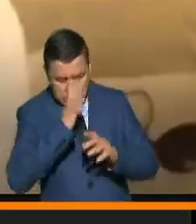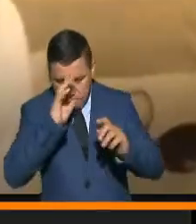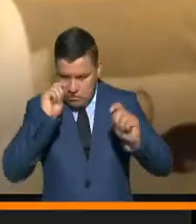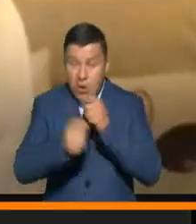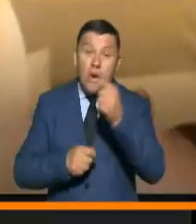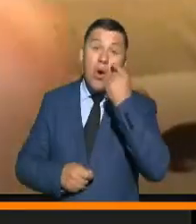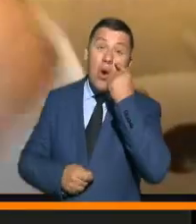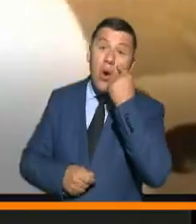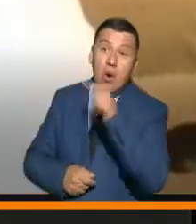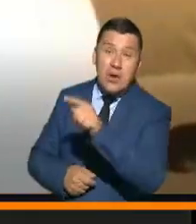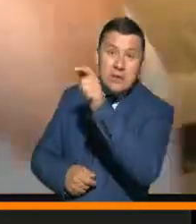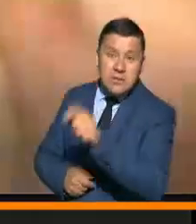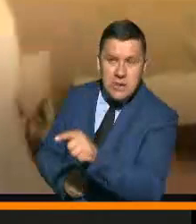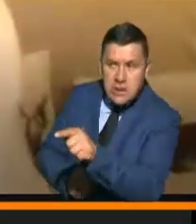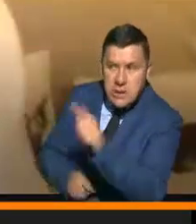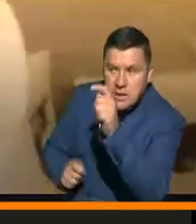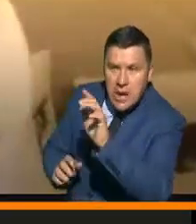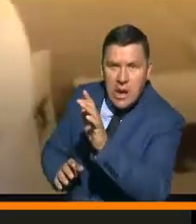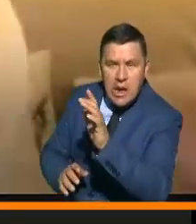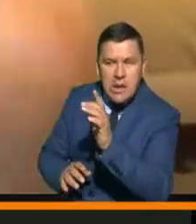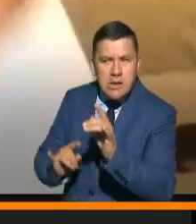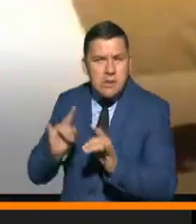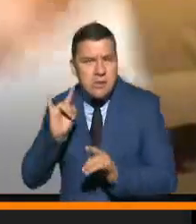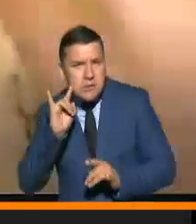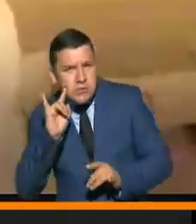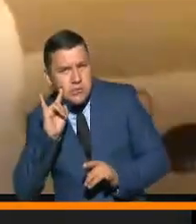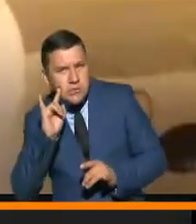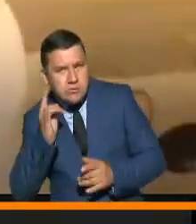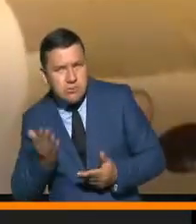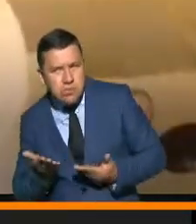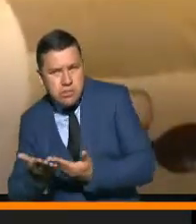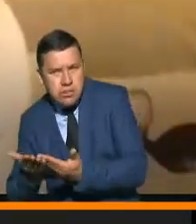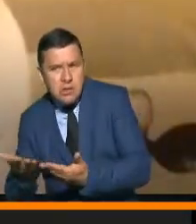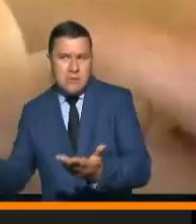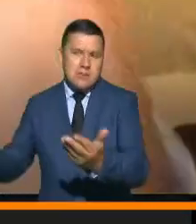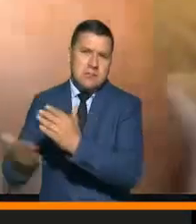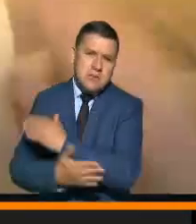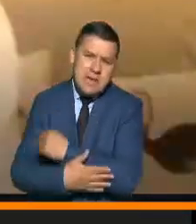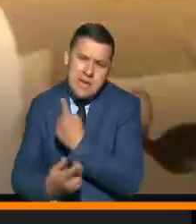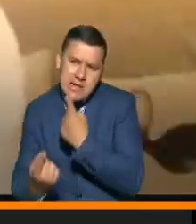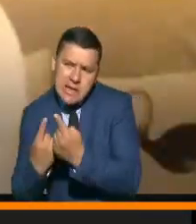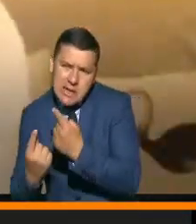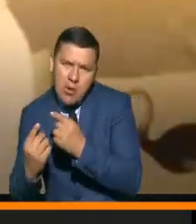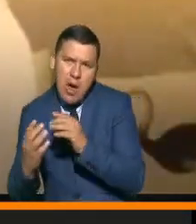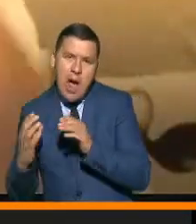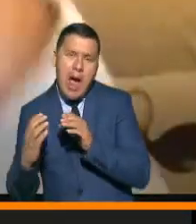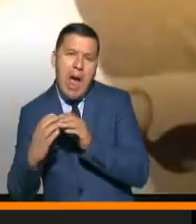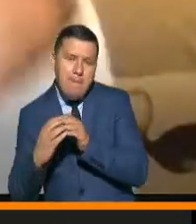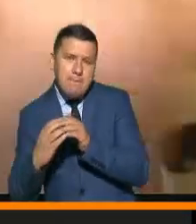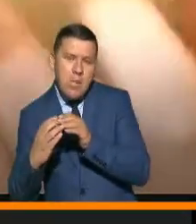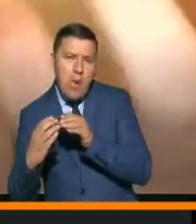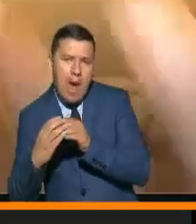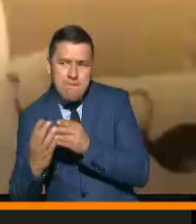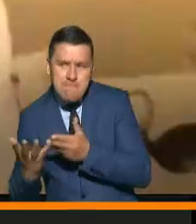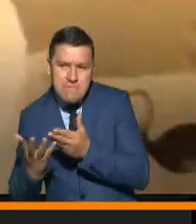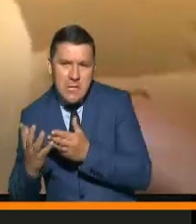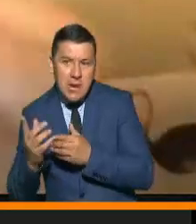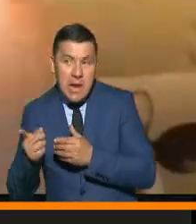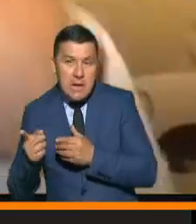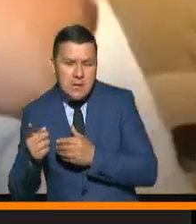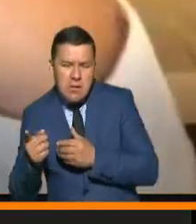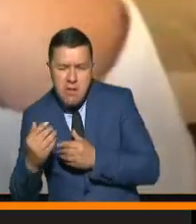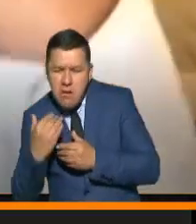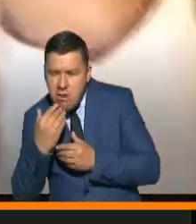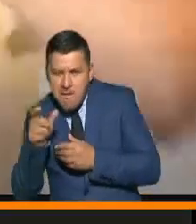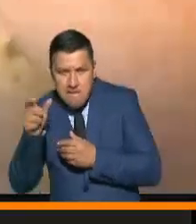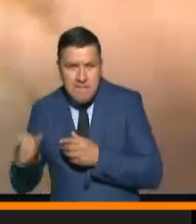Ojo con esas personas. Brindemos una escucha activa, brindemos una escucha empática, compasiva. Y cuando esto ocurra,